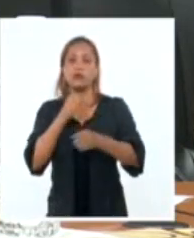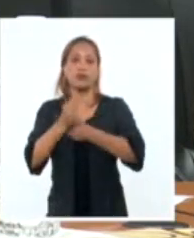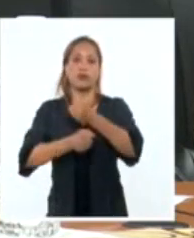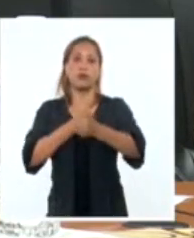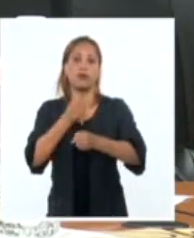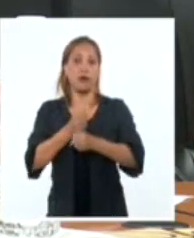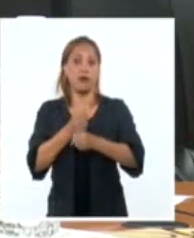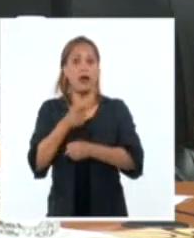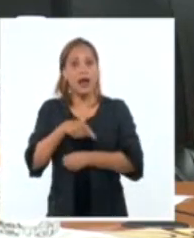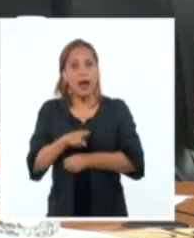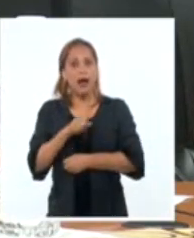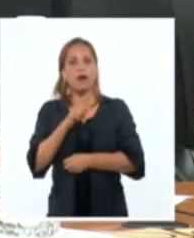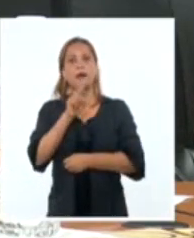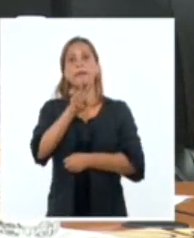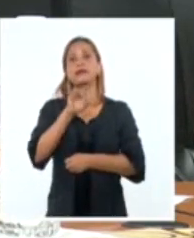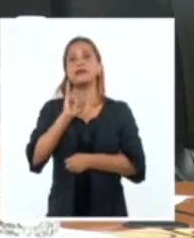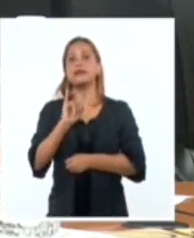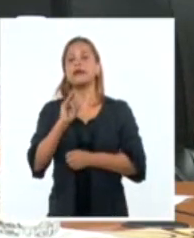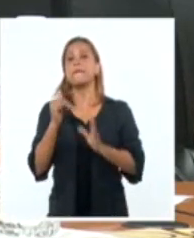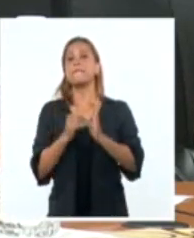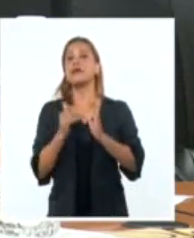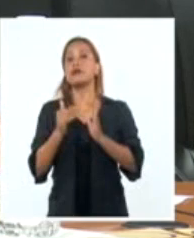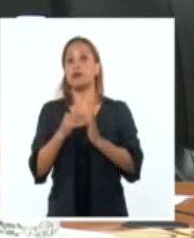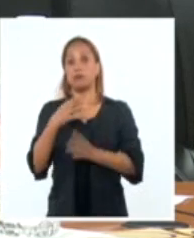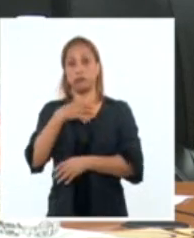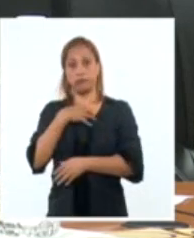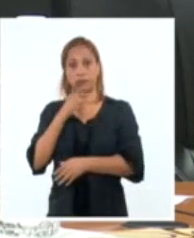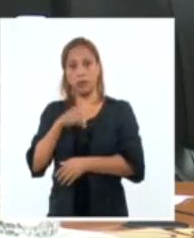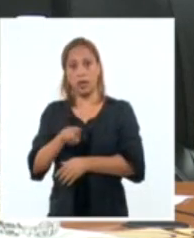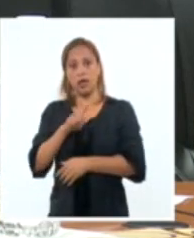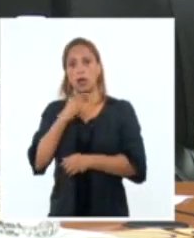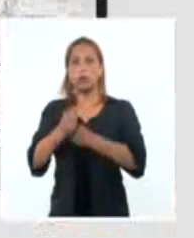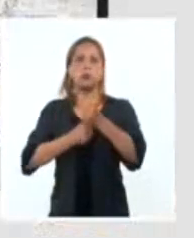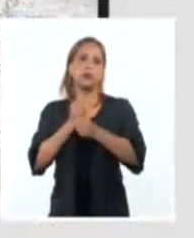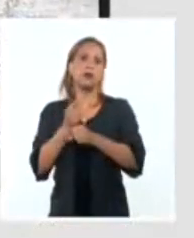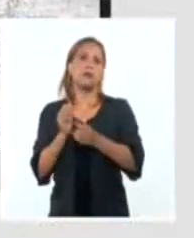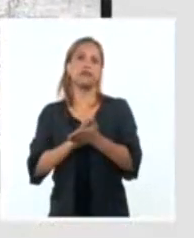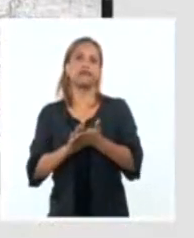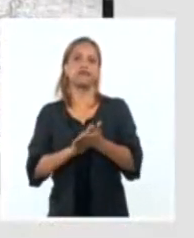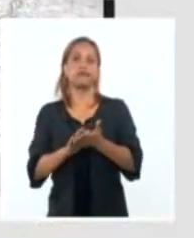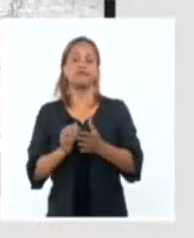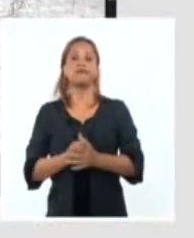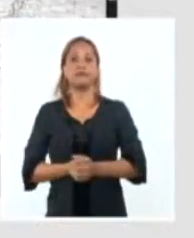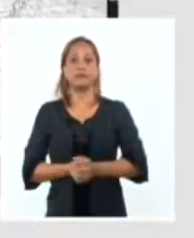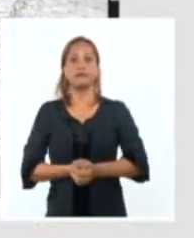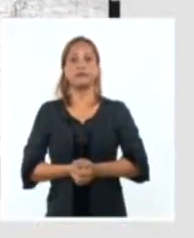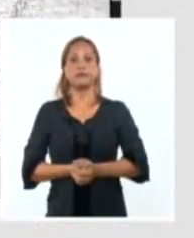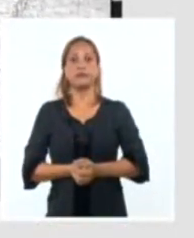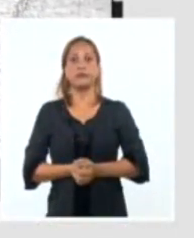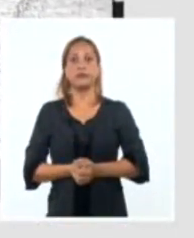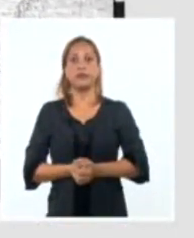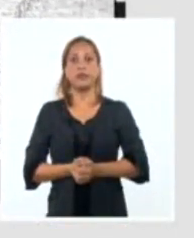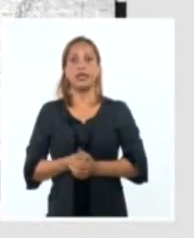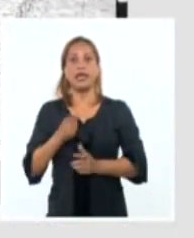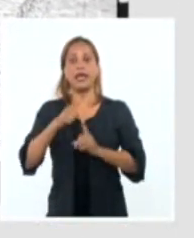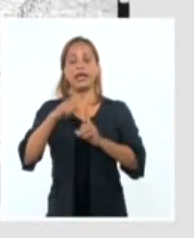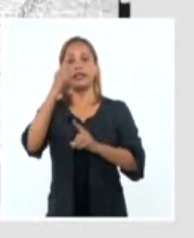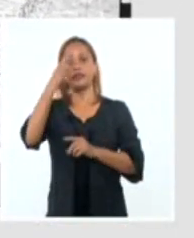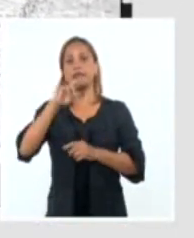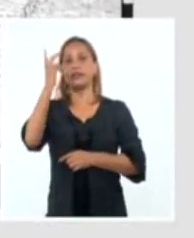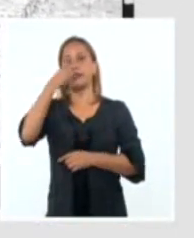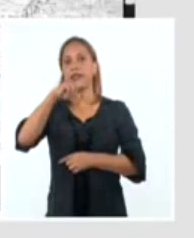Y ahora tenemos 26 millones disponibles. Y entonces no lo usamos. El trasvase norte-sur fue